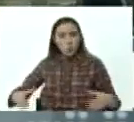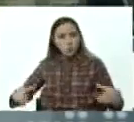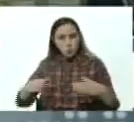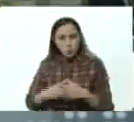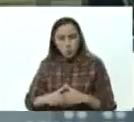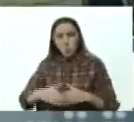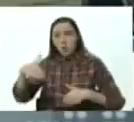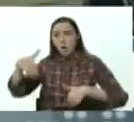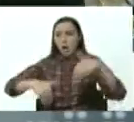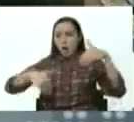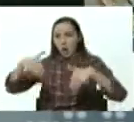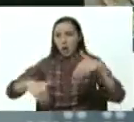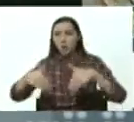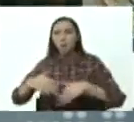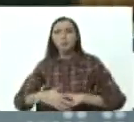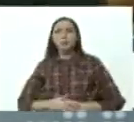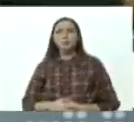Electoral.